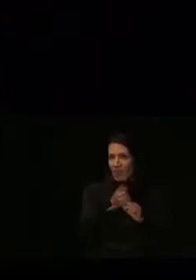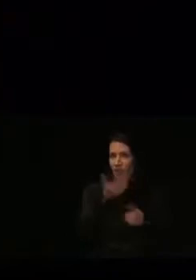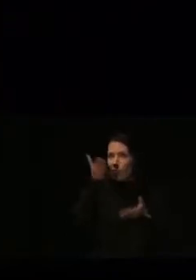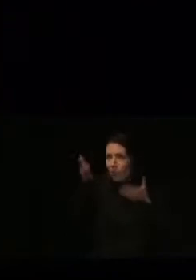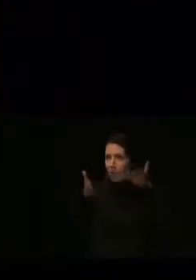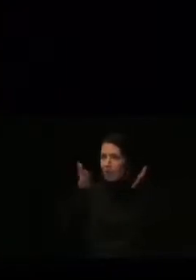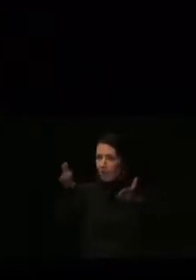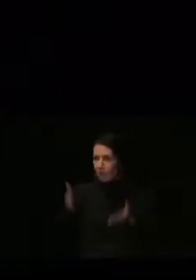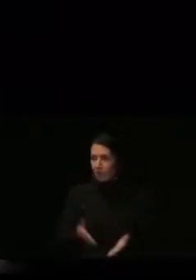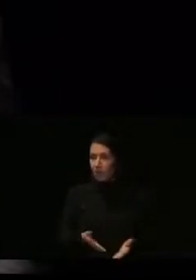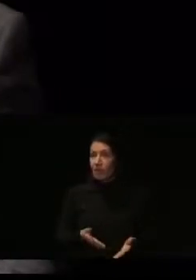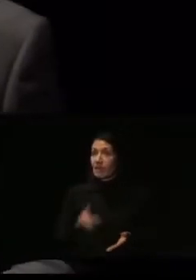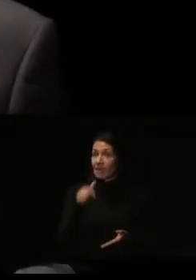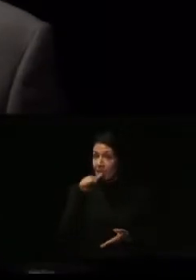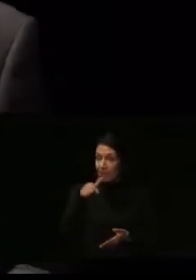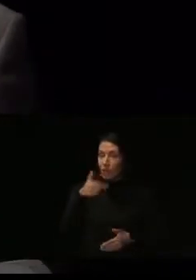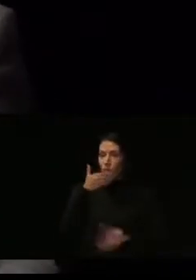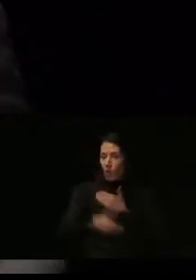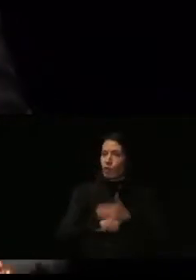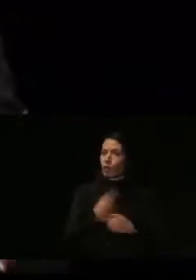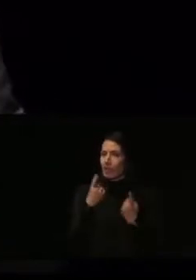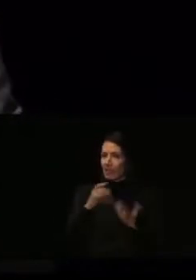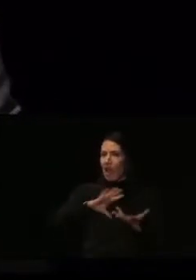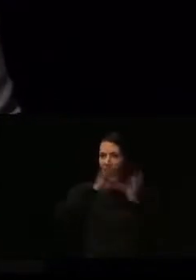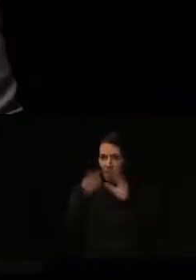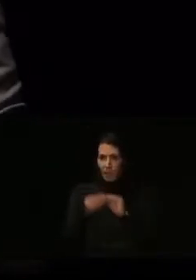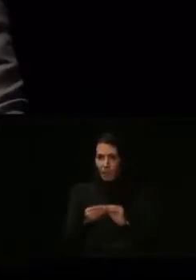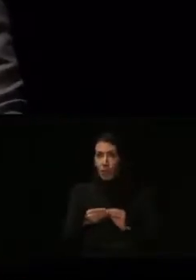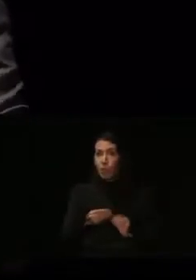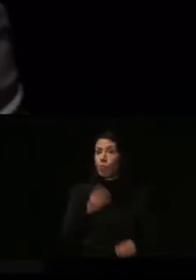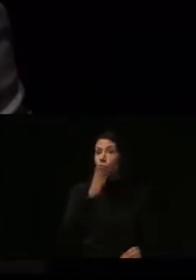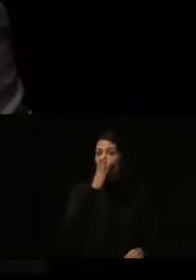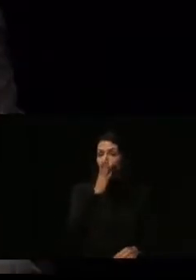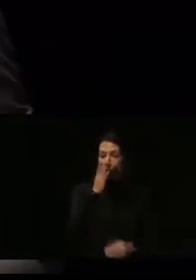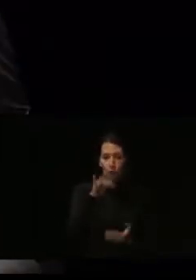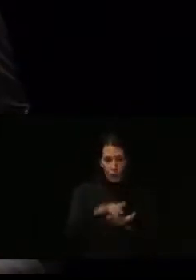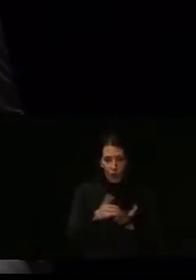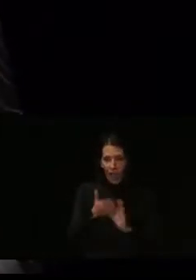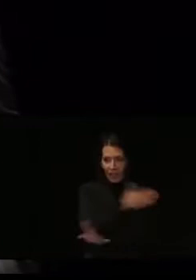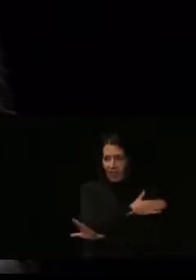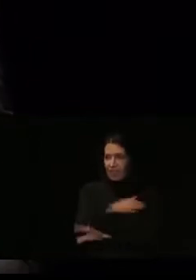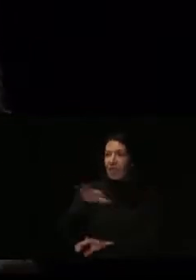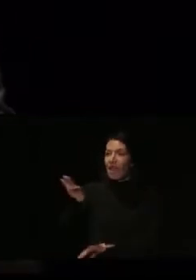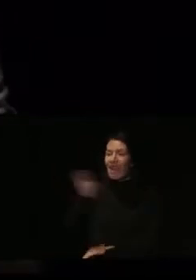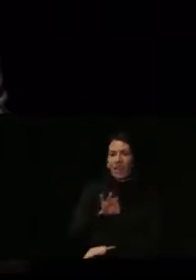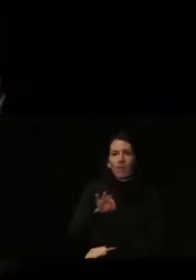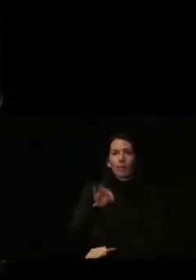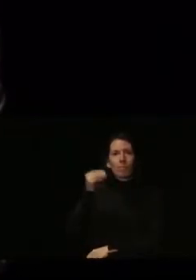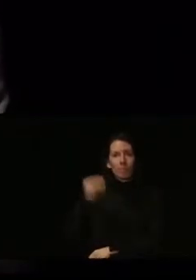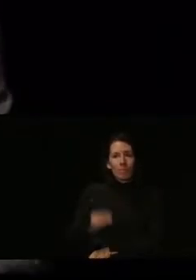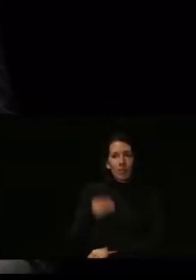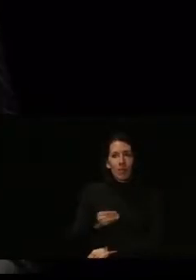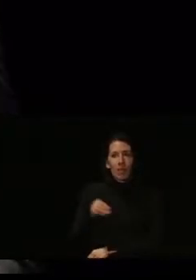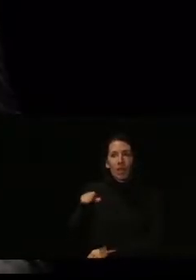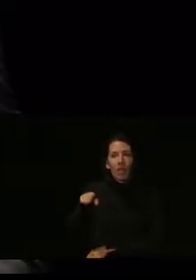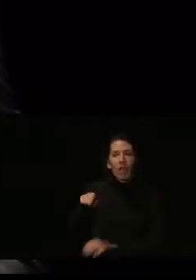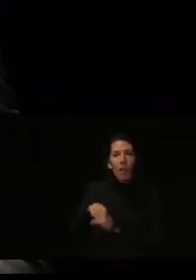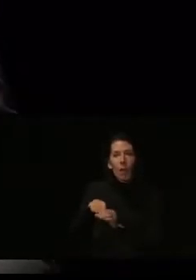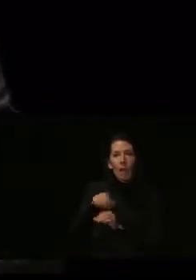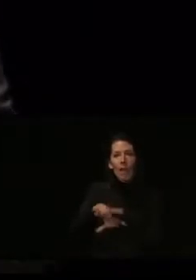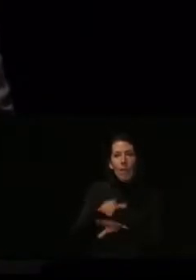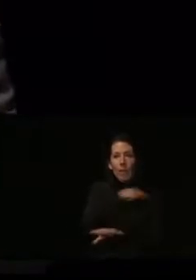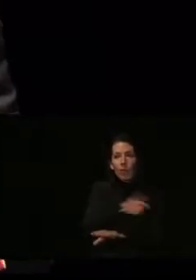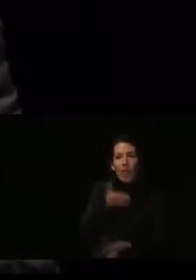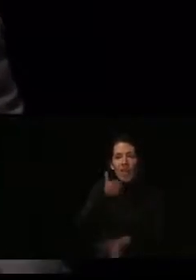de adaptación, porque hemos tenido que elegir muy bien cuáles son los destinos que iban a ocupar estas personas.